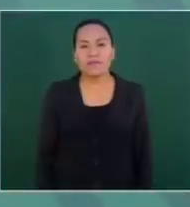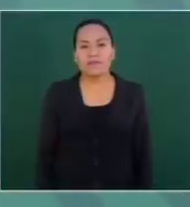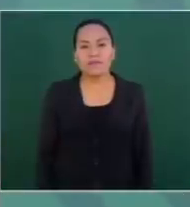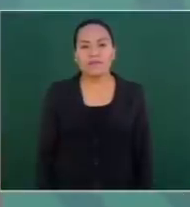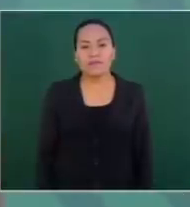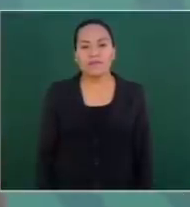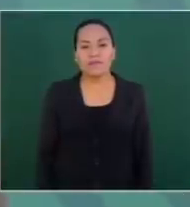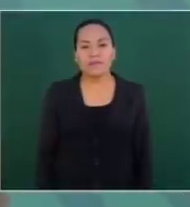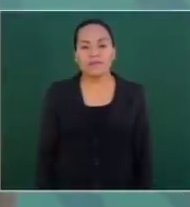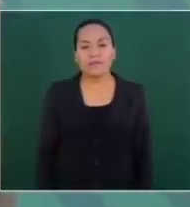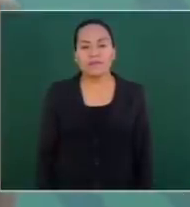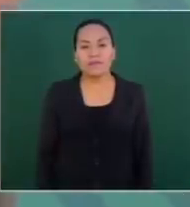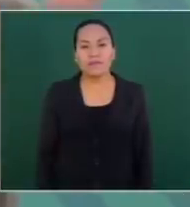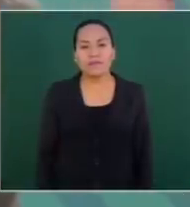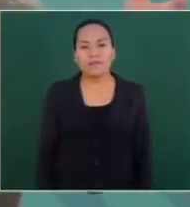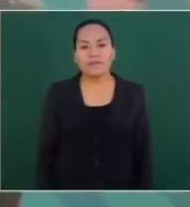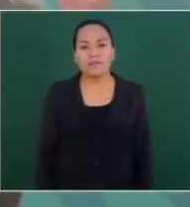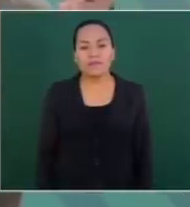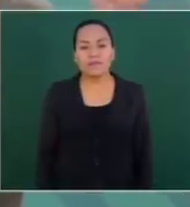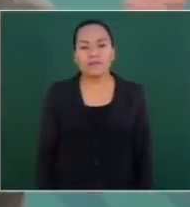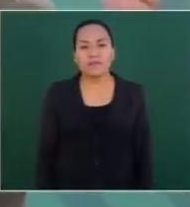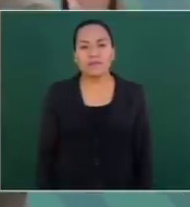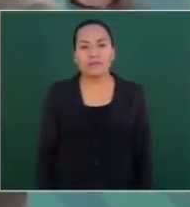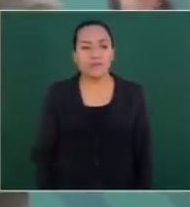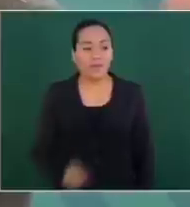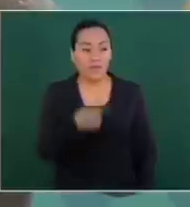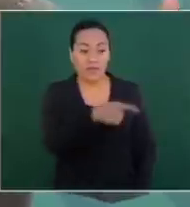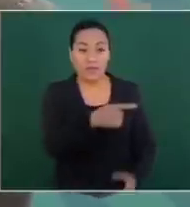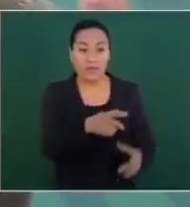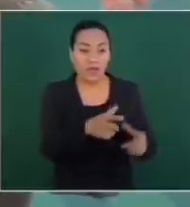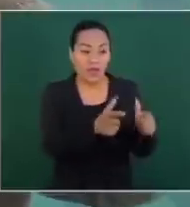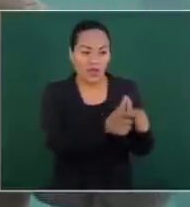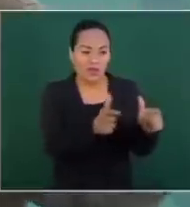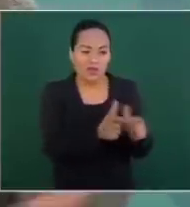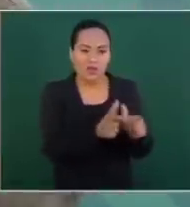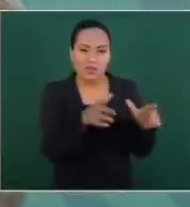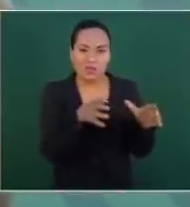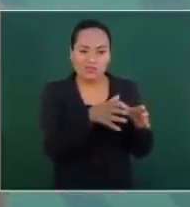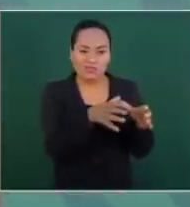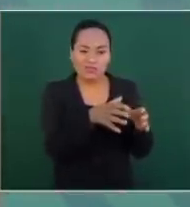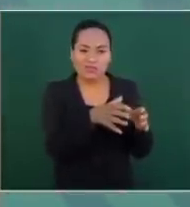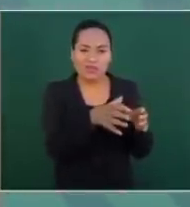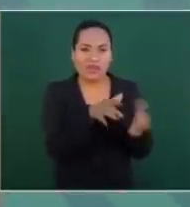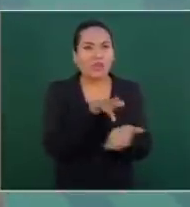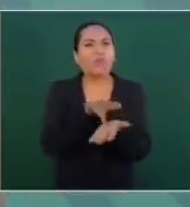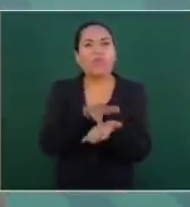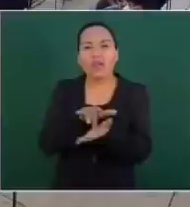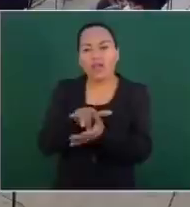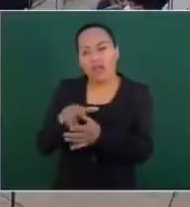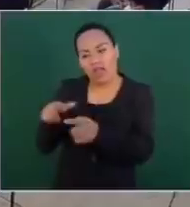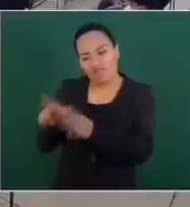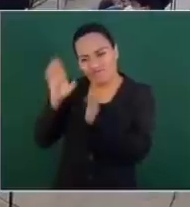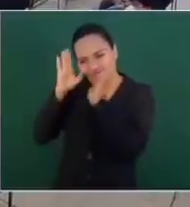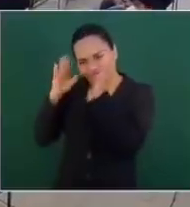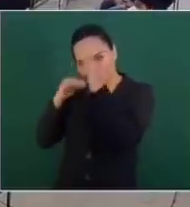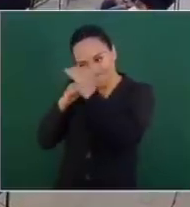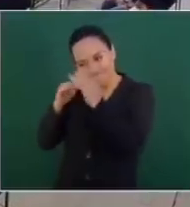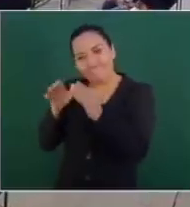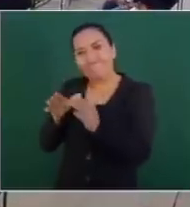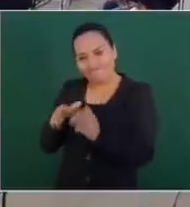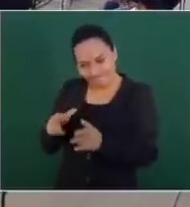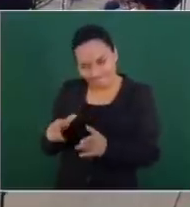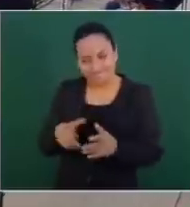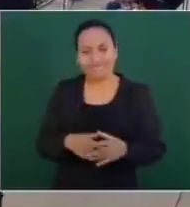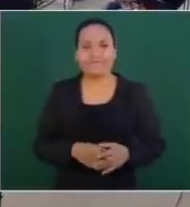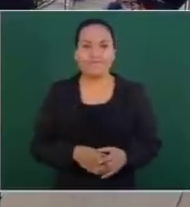grupo que apoya al bloque conservador. Entonces,